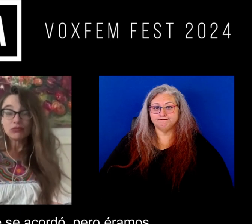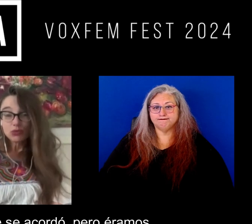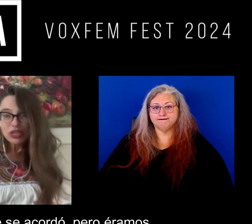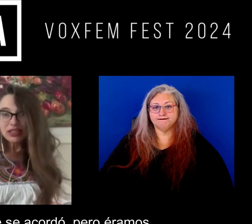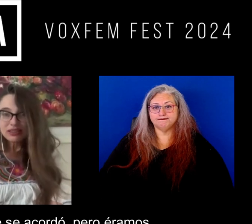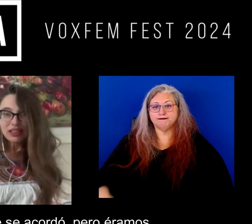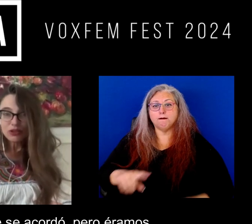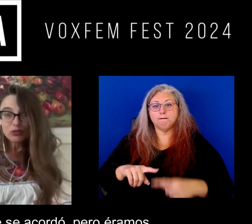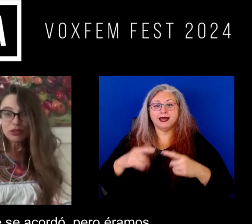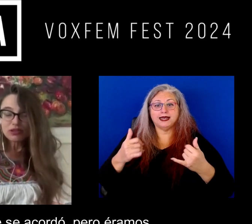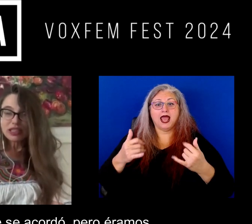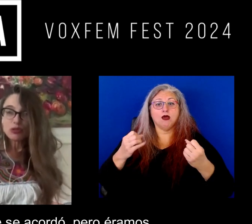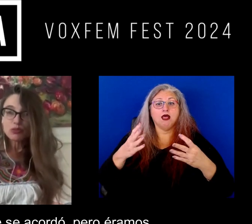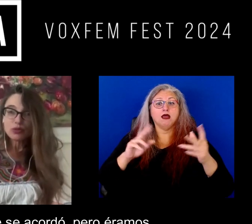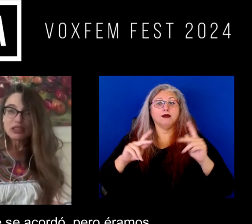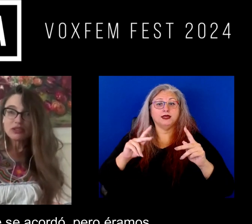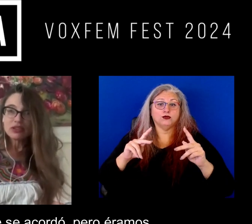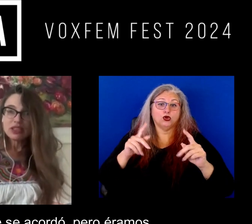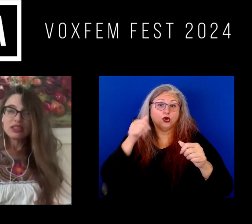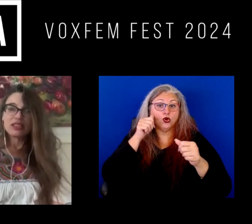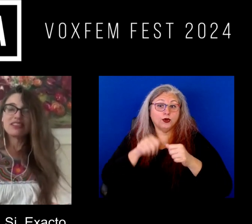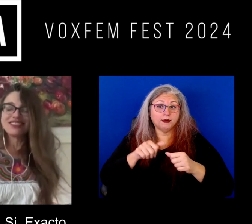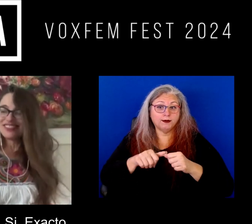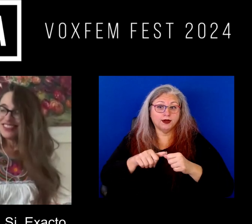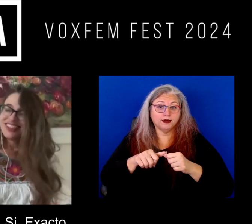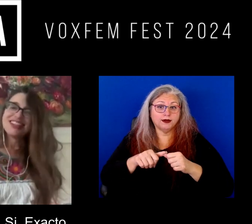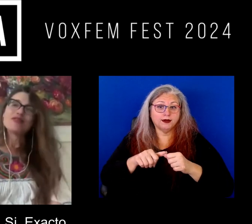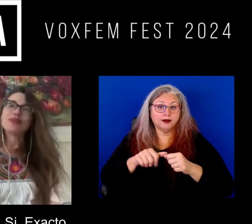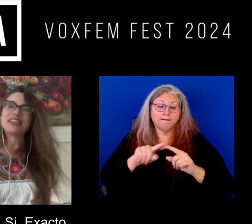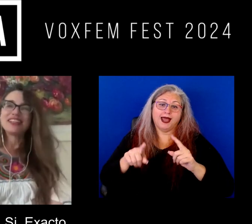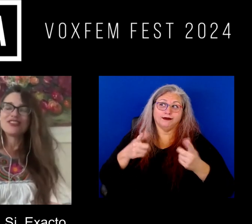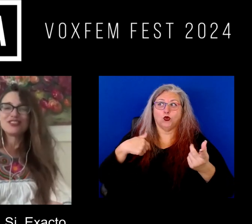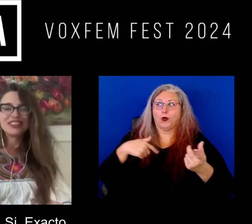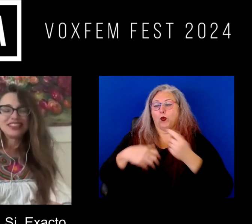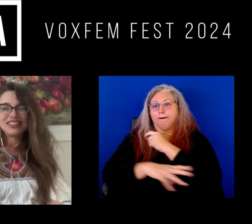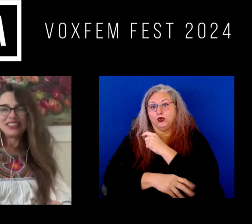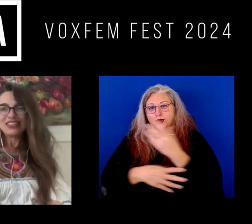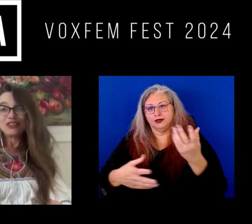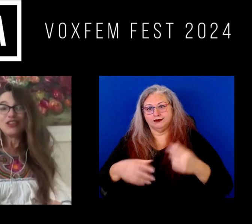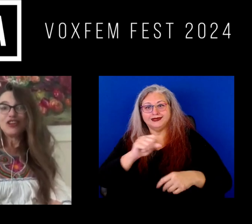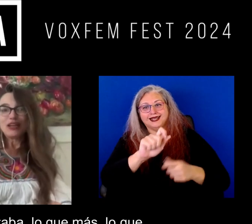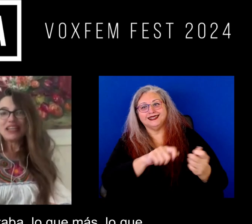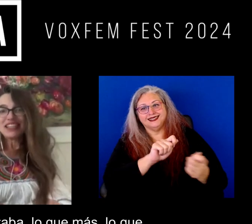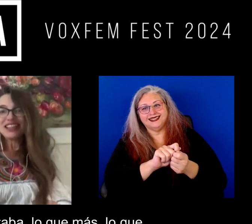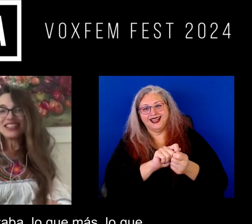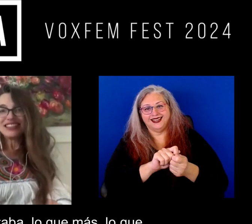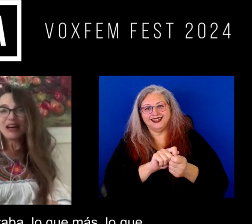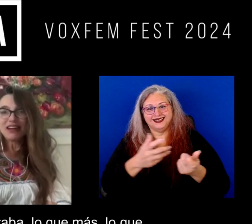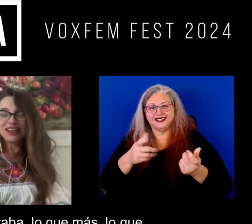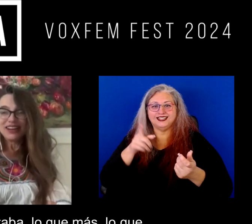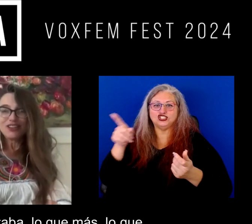bueno mucha gente se acordó pero éramos pobres ¿no? exacto pero lo que más